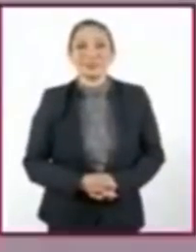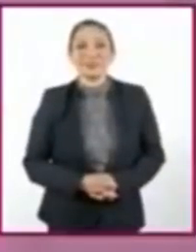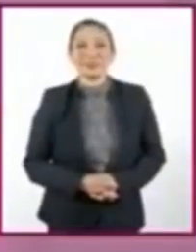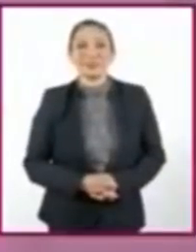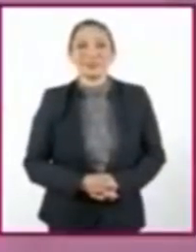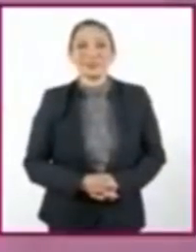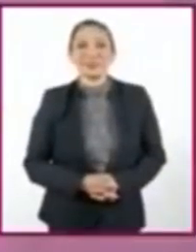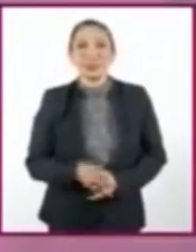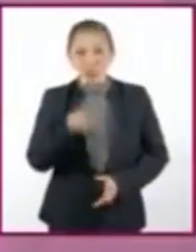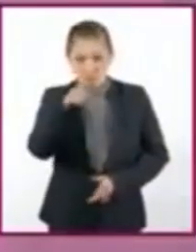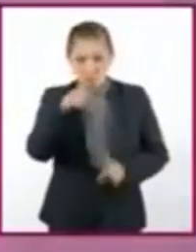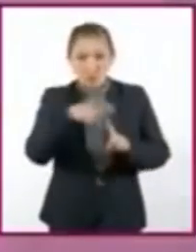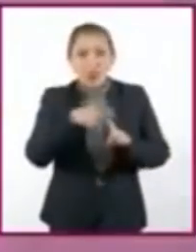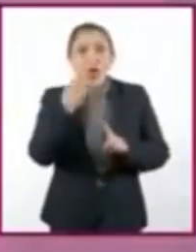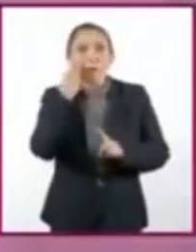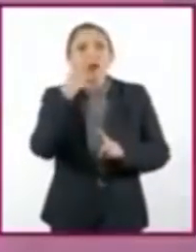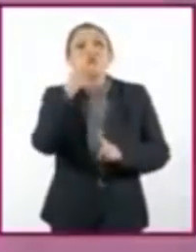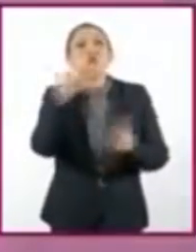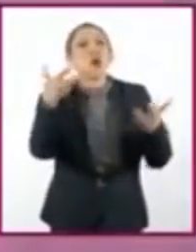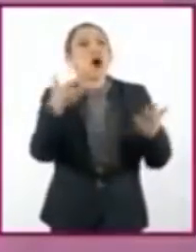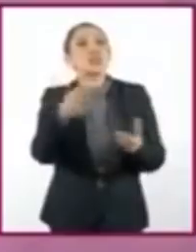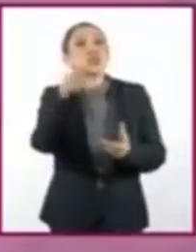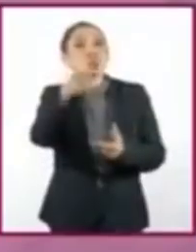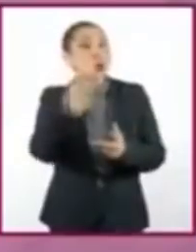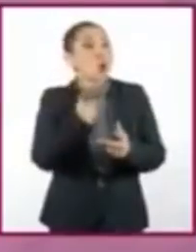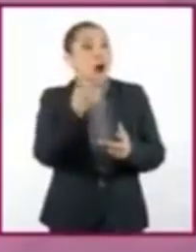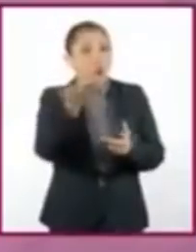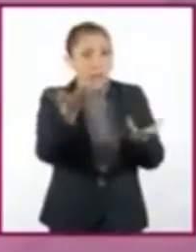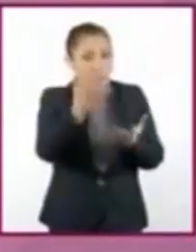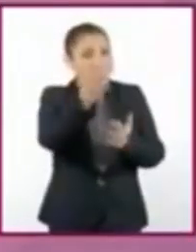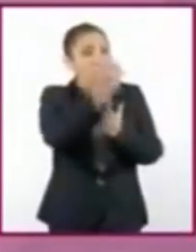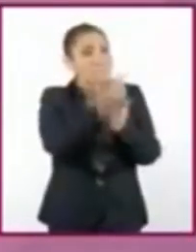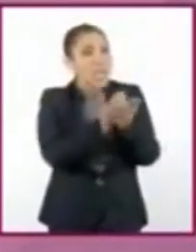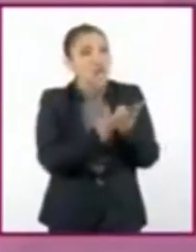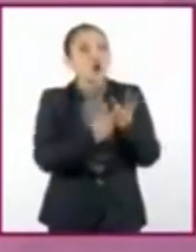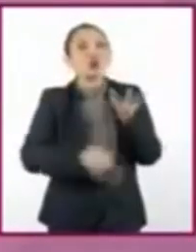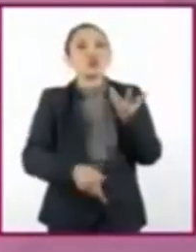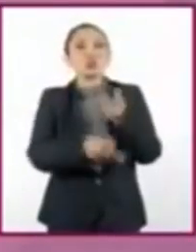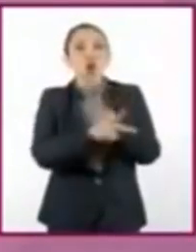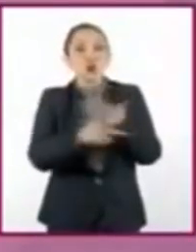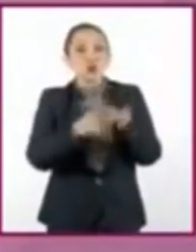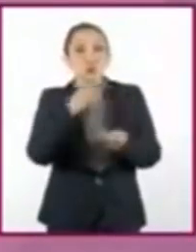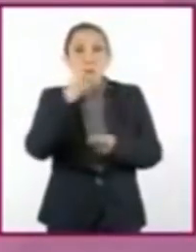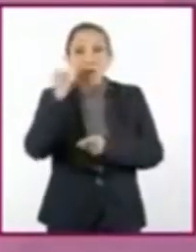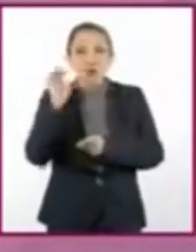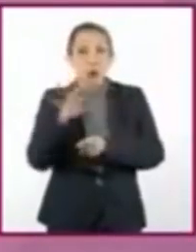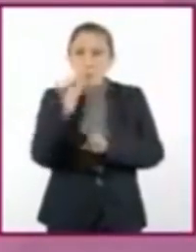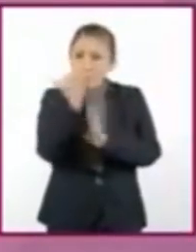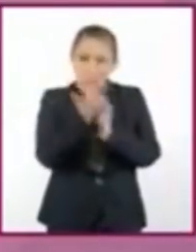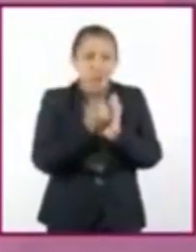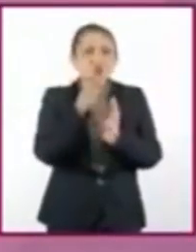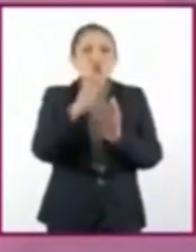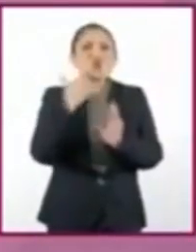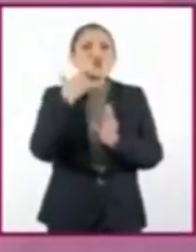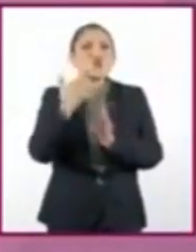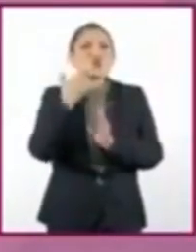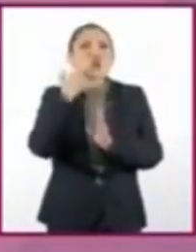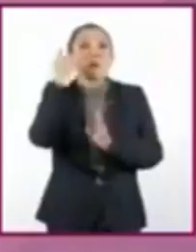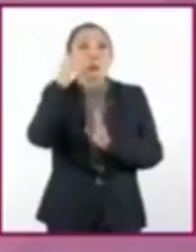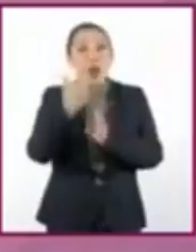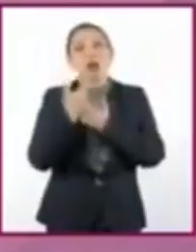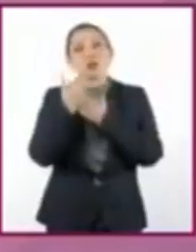Los reto a que disminuyan en casa la cantidad de residuos que generan en su familia para